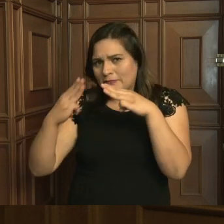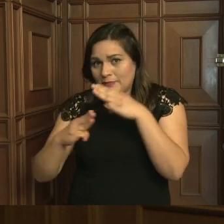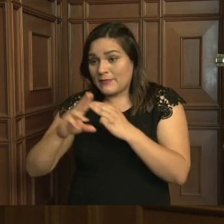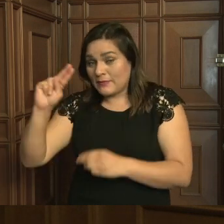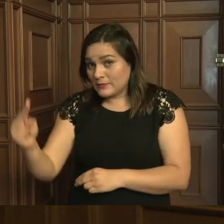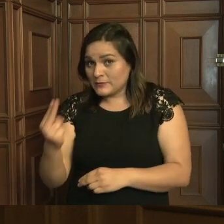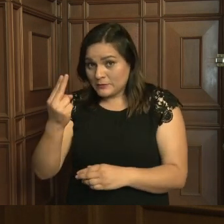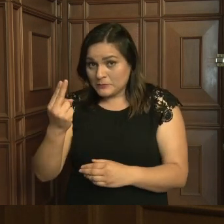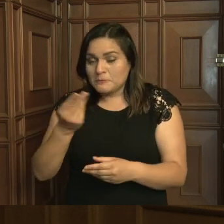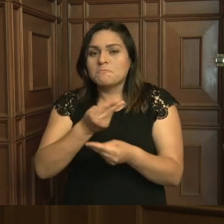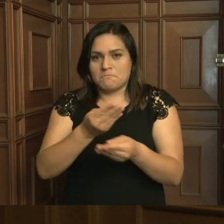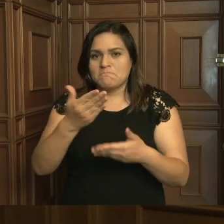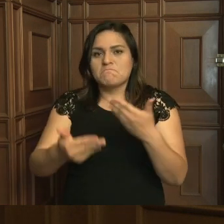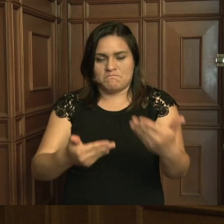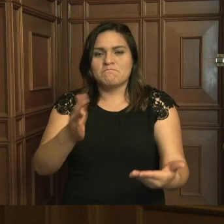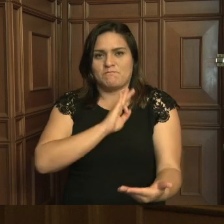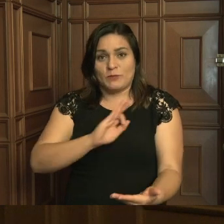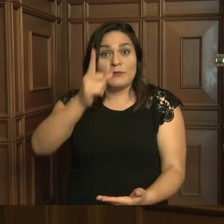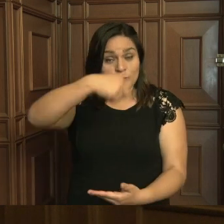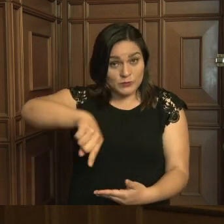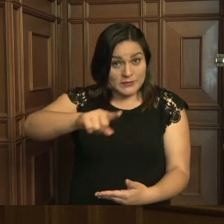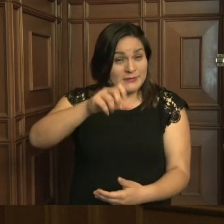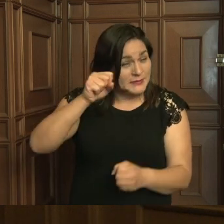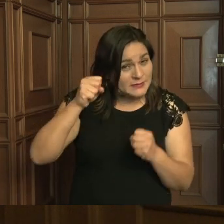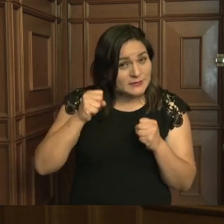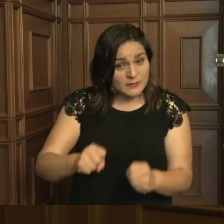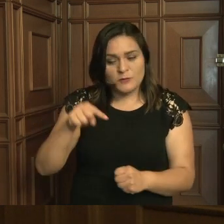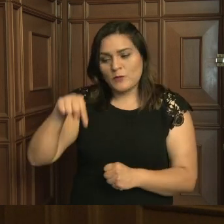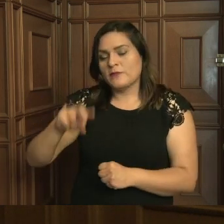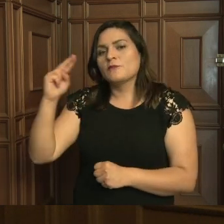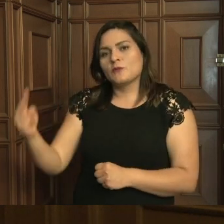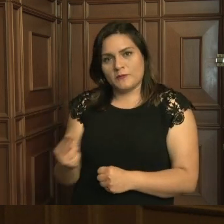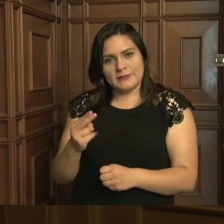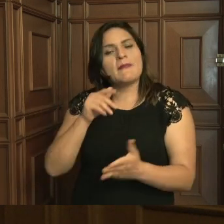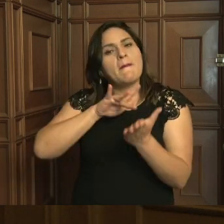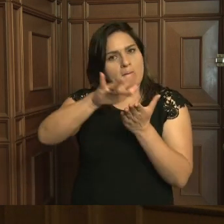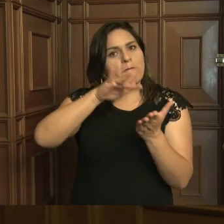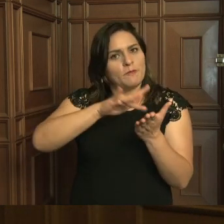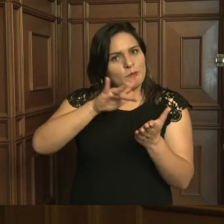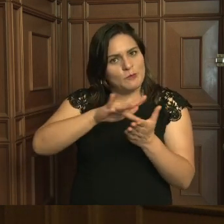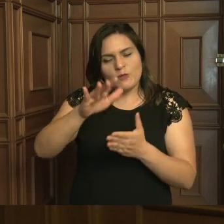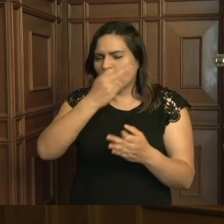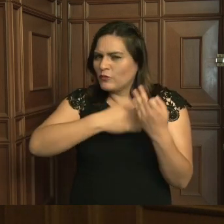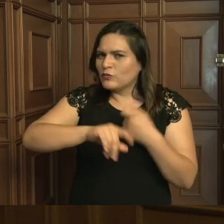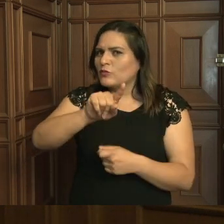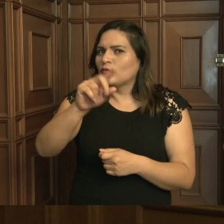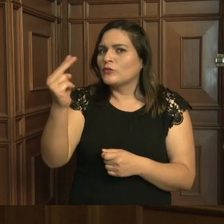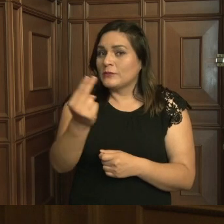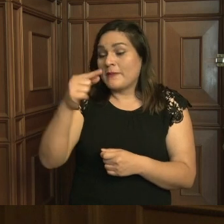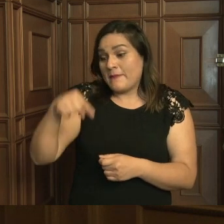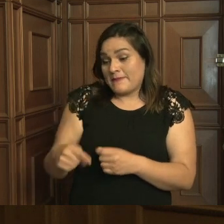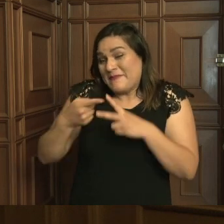servicio. Queremos que entiendan que estamos para servirles, para ayudarlos, para apoyarlos. ¿Que va a ser un inicio